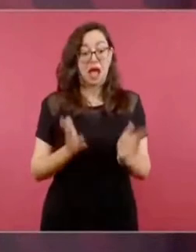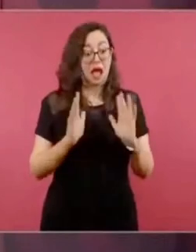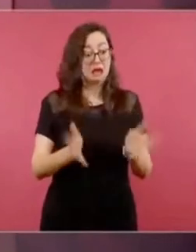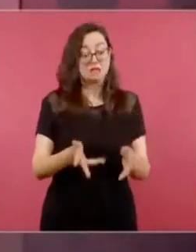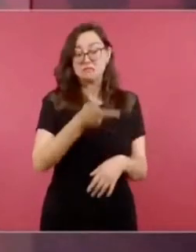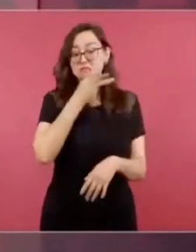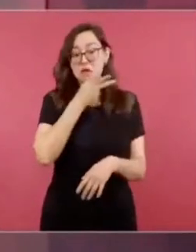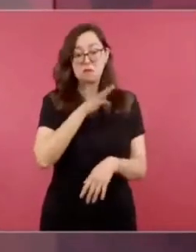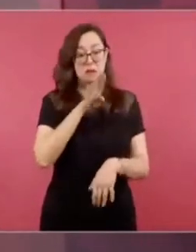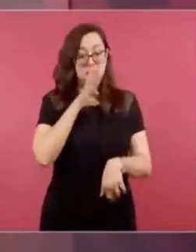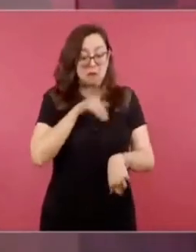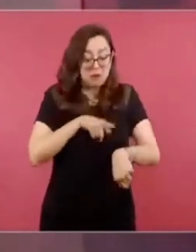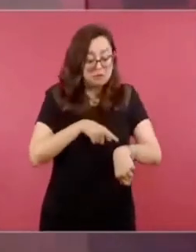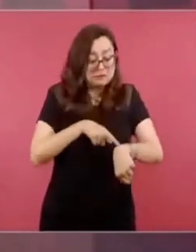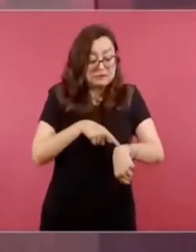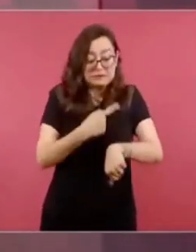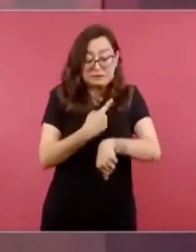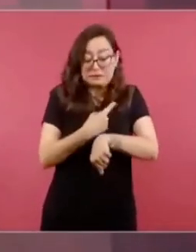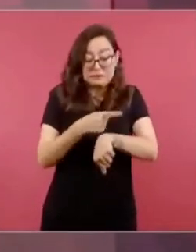una determinada edad, vámonos.